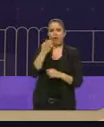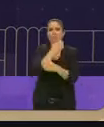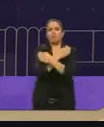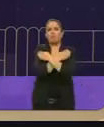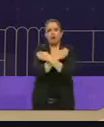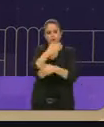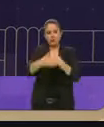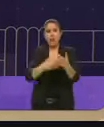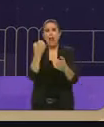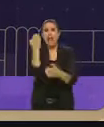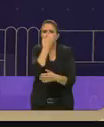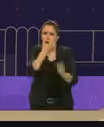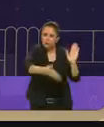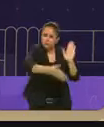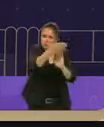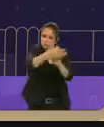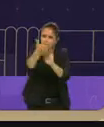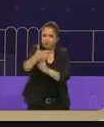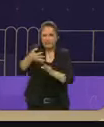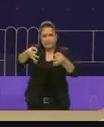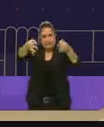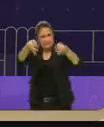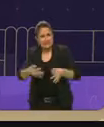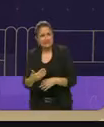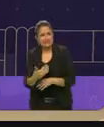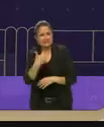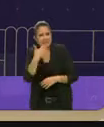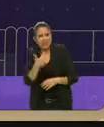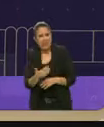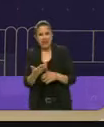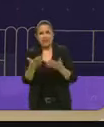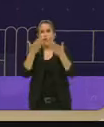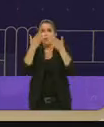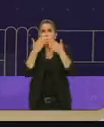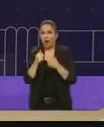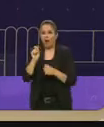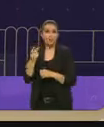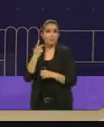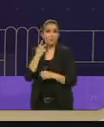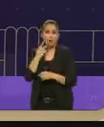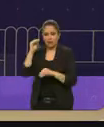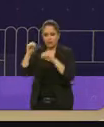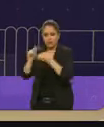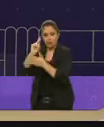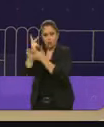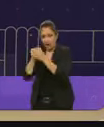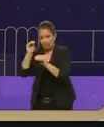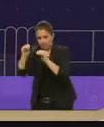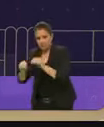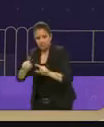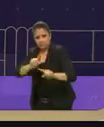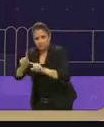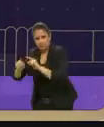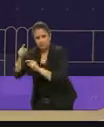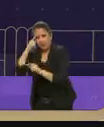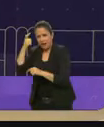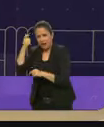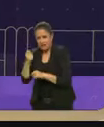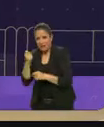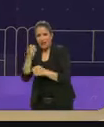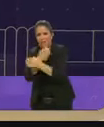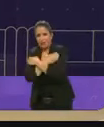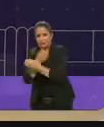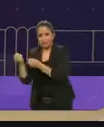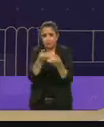escuelas dignas. no hay política de las escuelas de esta ciudad siguen siendo